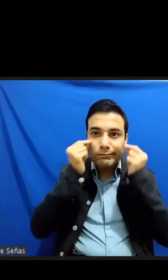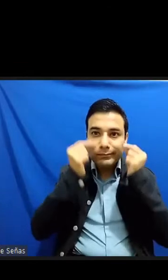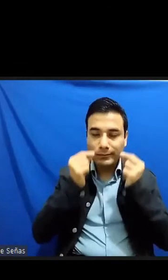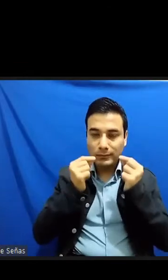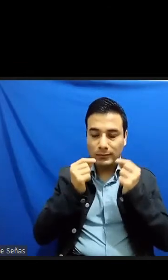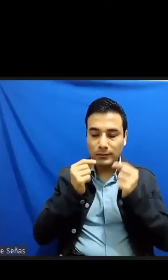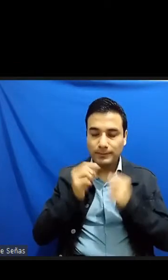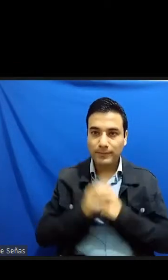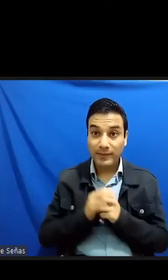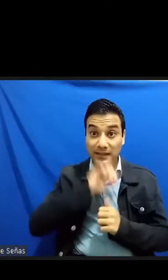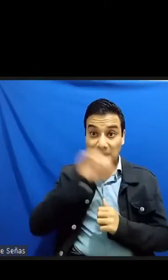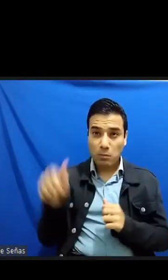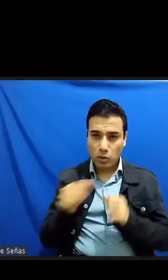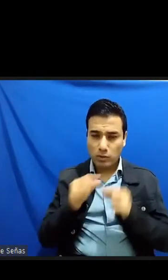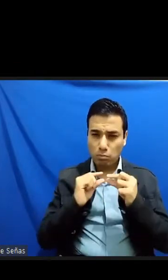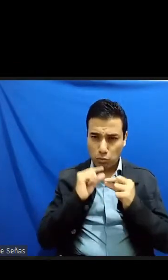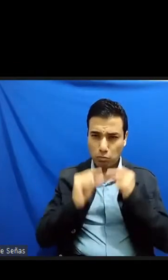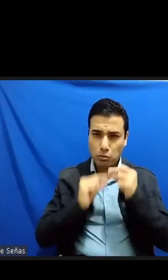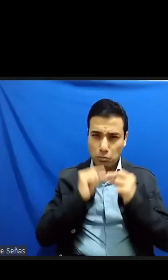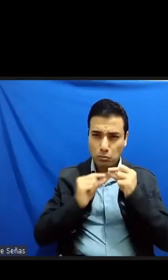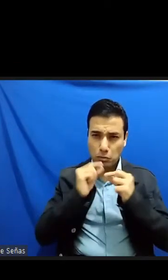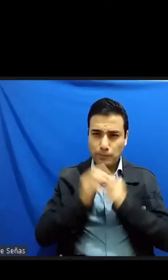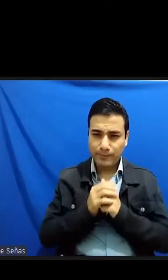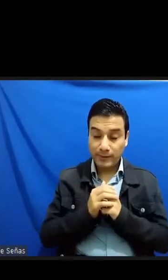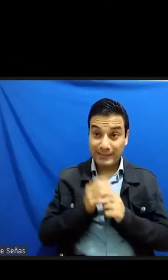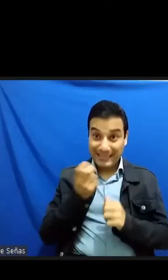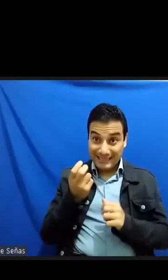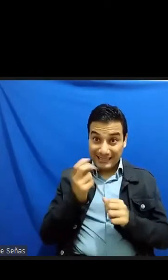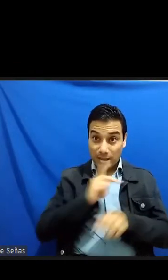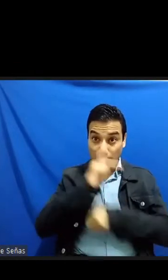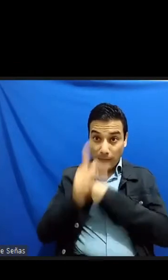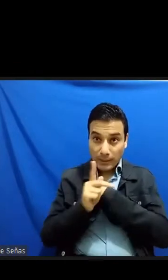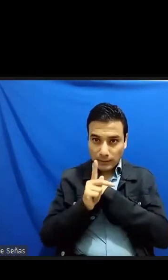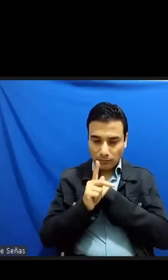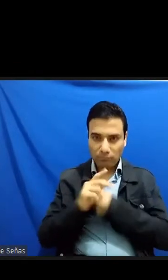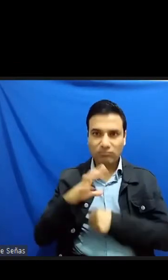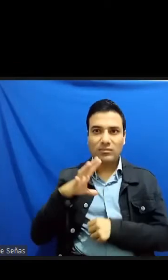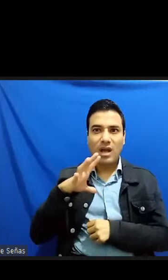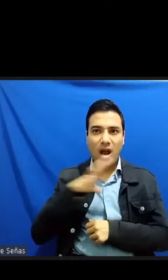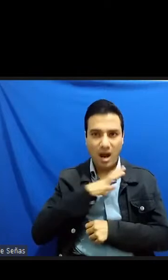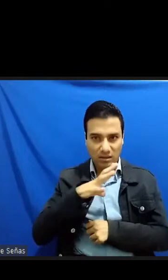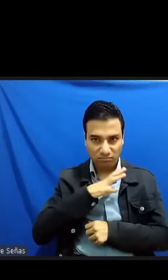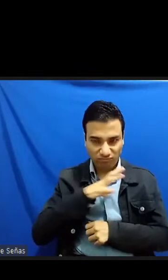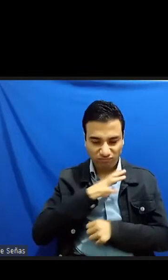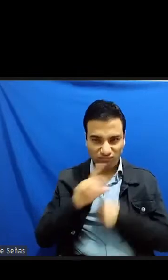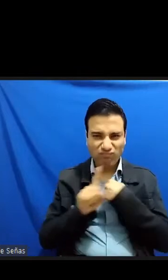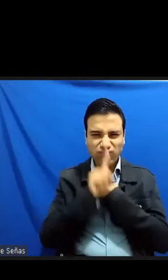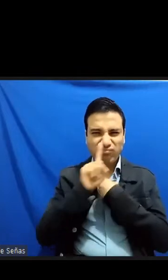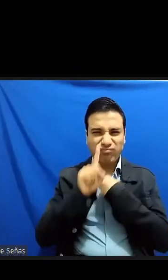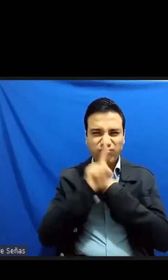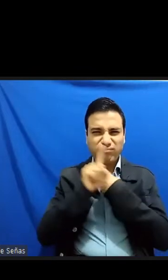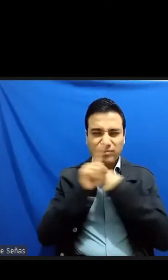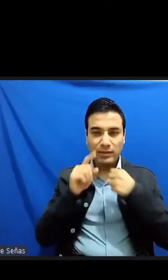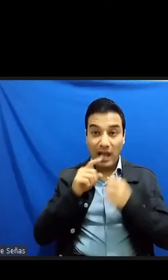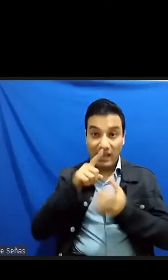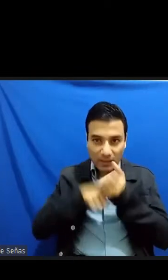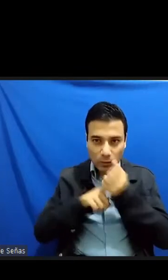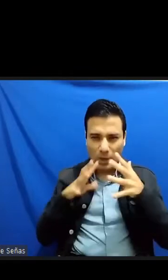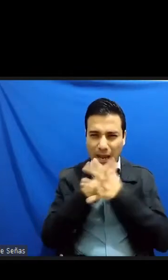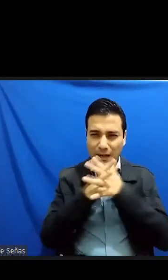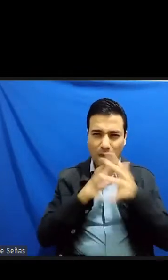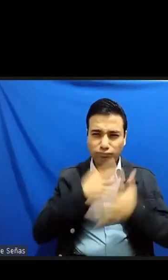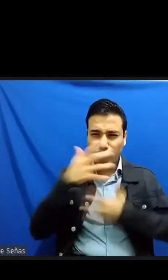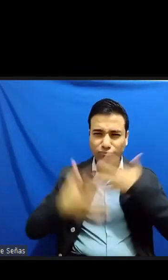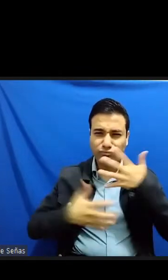nación a la que pertenecía se enfrentó a un cruel enfrentamiento a una guerra civil que dio como